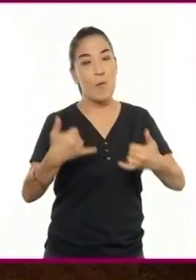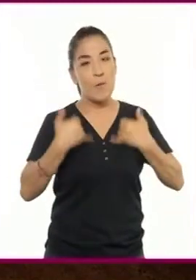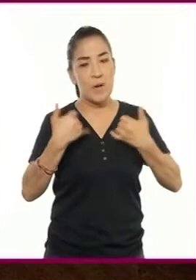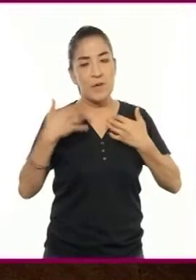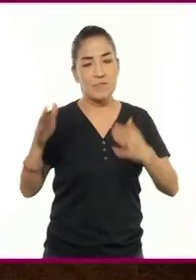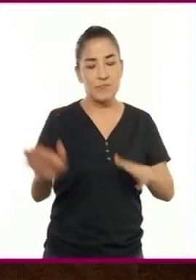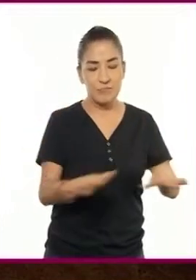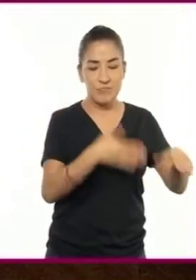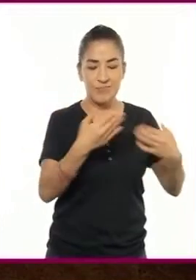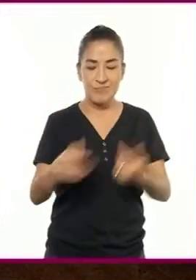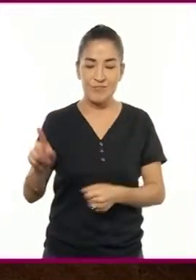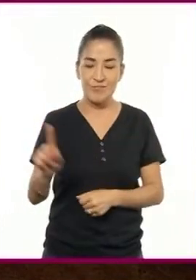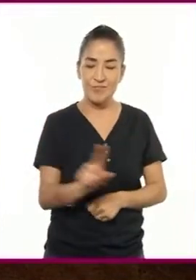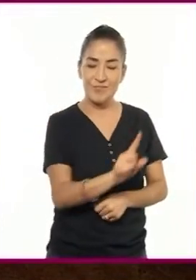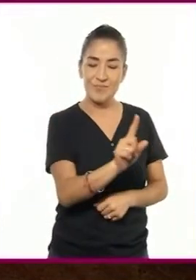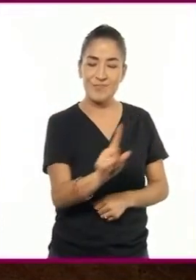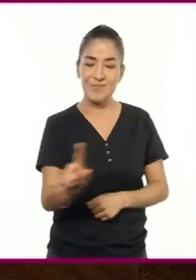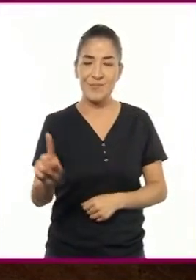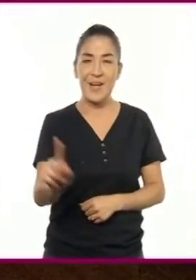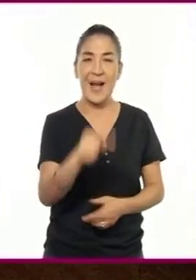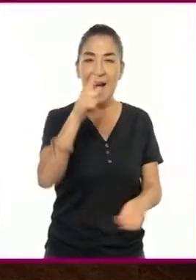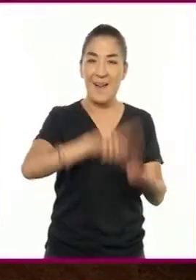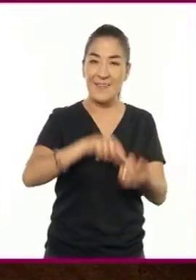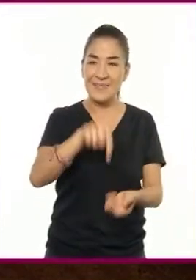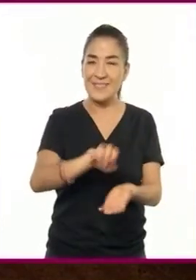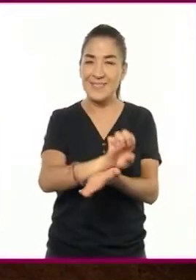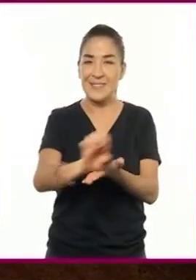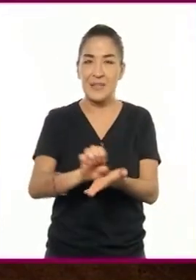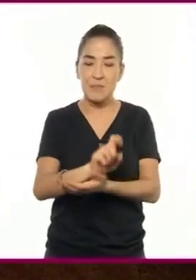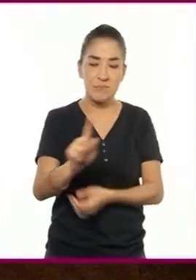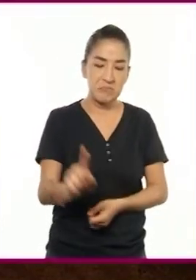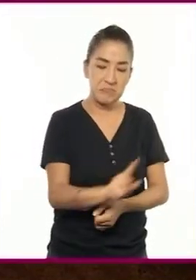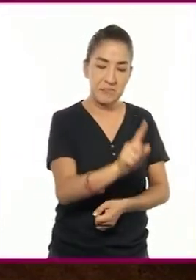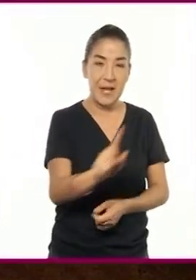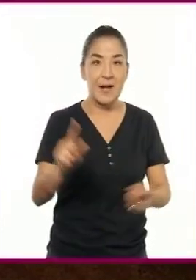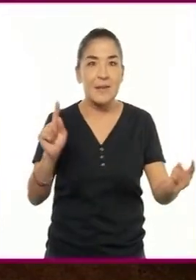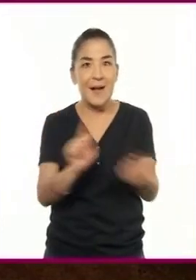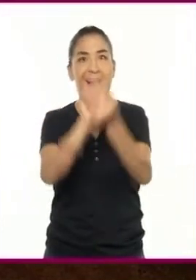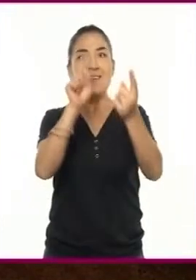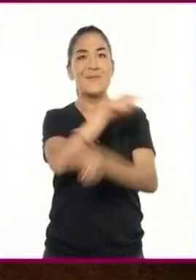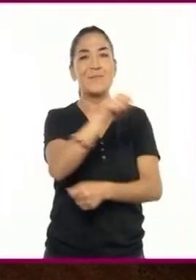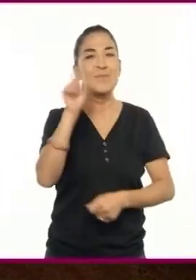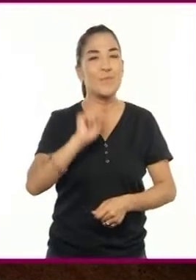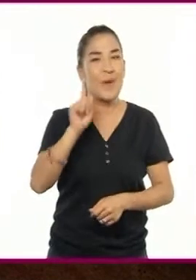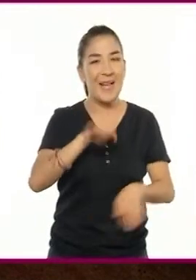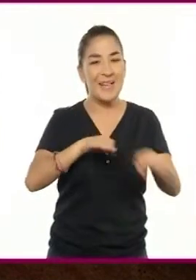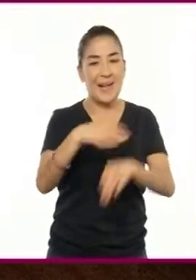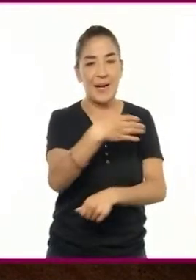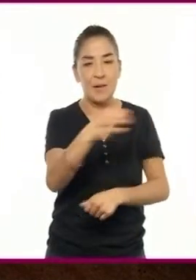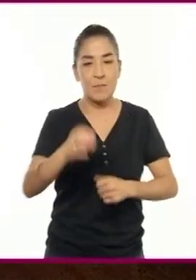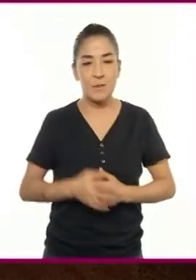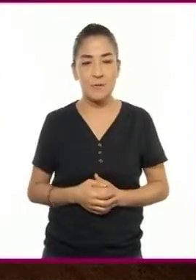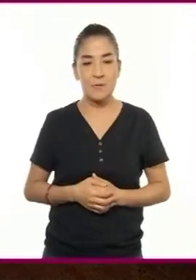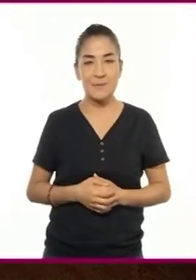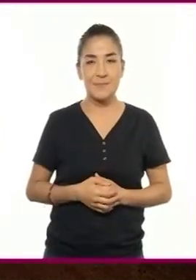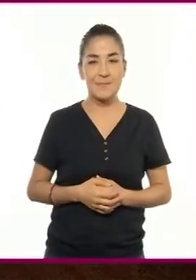a otro del escenario. Se encuentra con una campesina. De manera entusiasta.